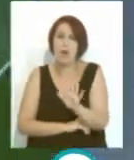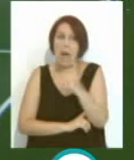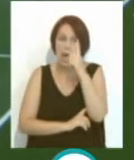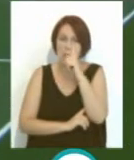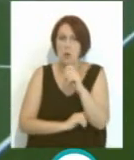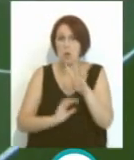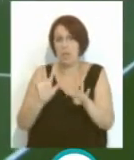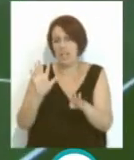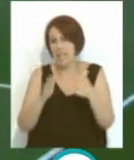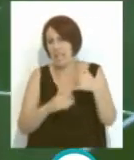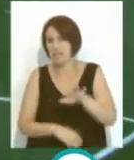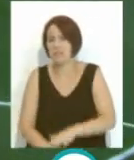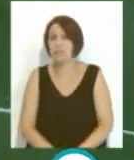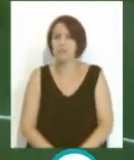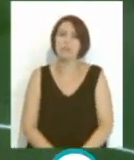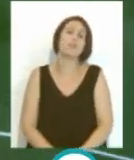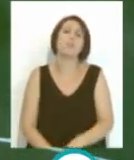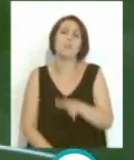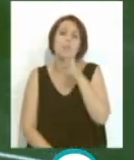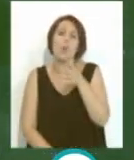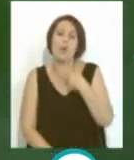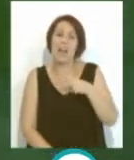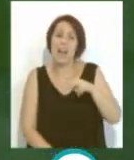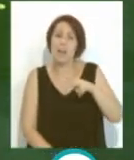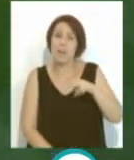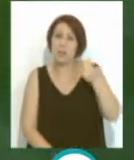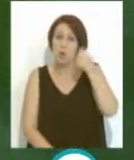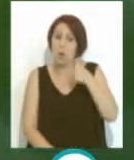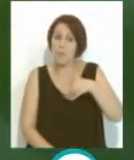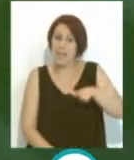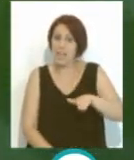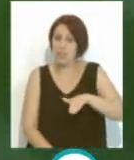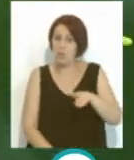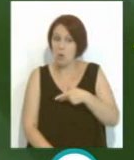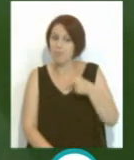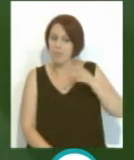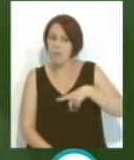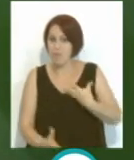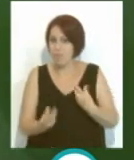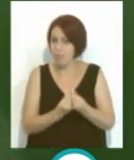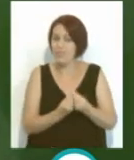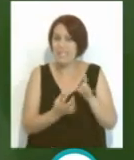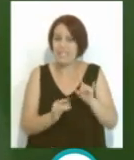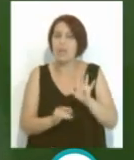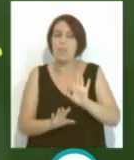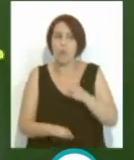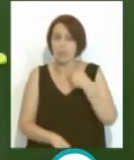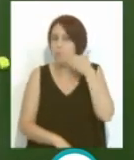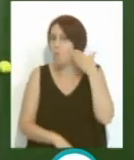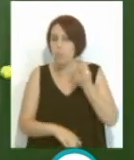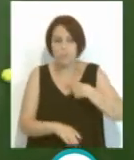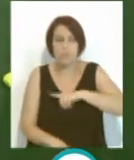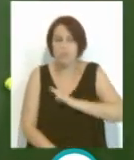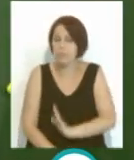90 algo por ahí. Porque con mi hermano pequeño sí creo que ha coincidido jugando. Y la verdad que es un orgullo para nosotros aún.